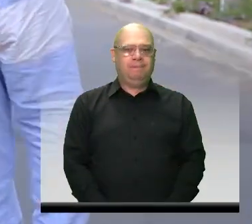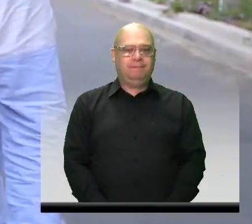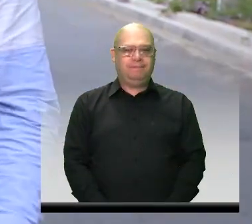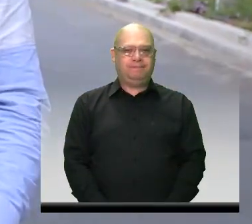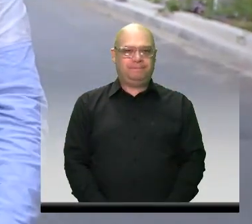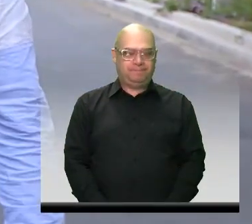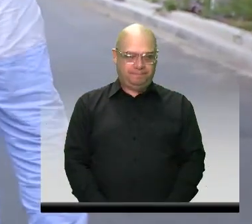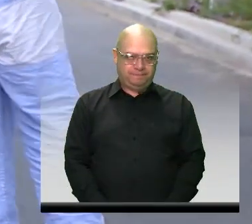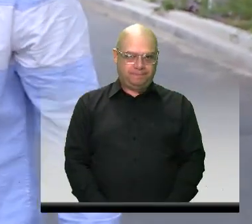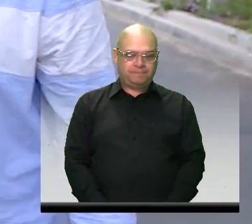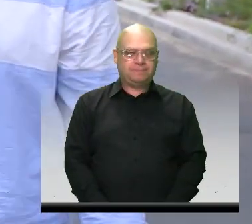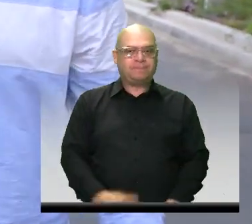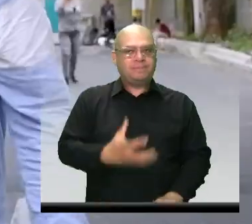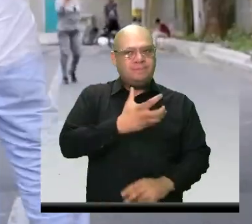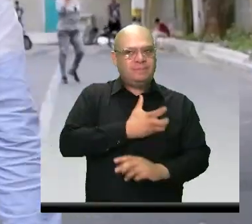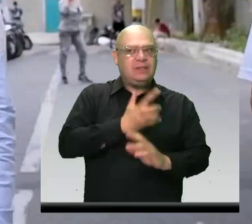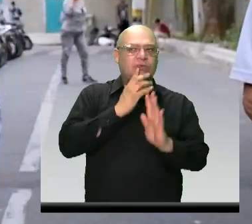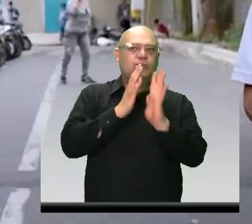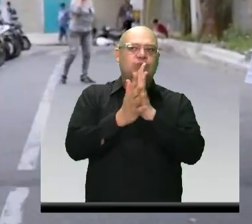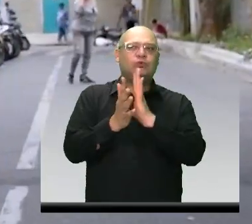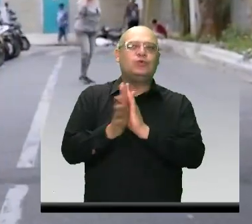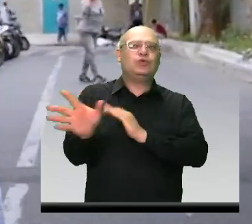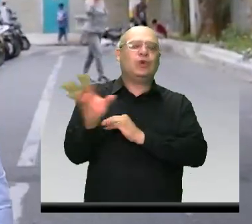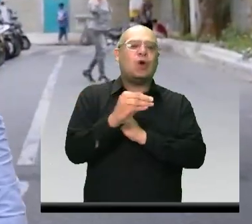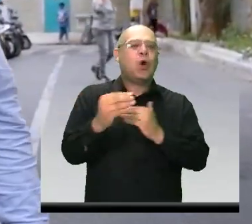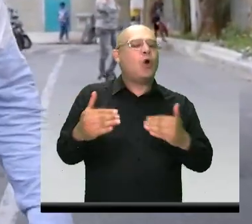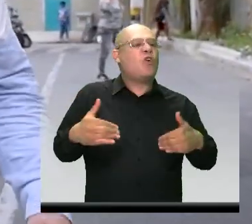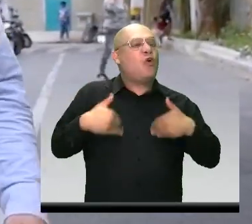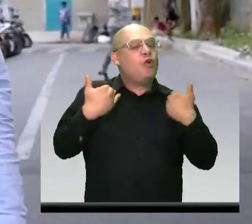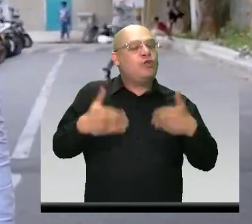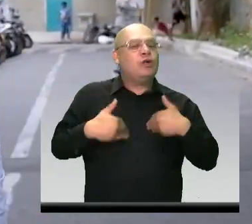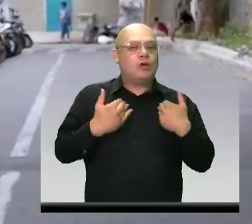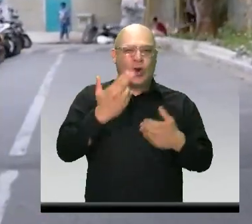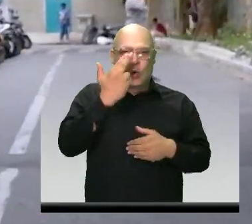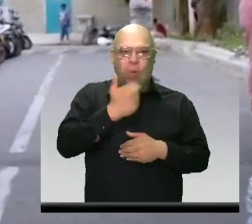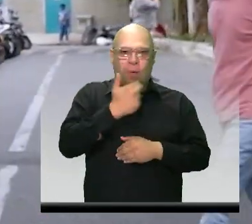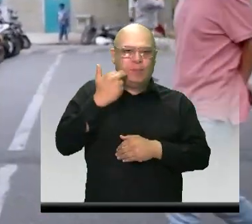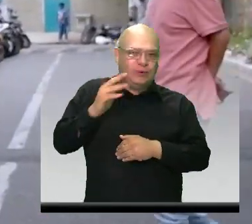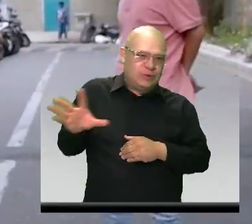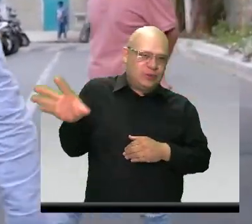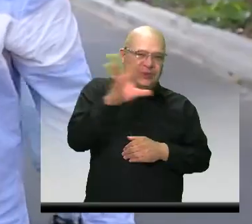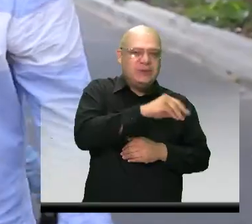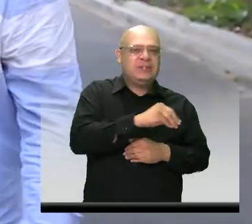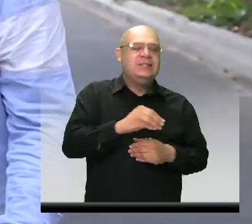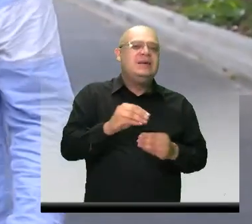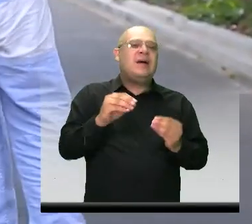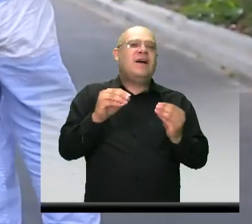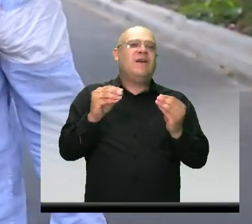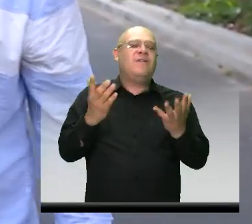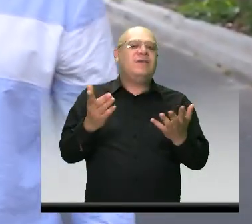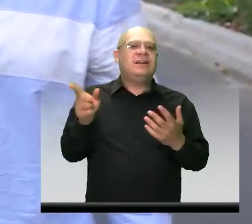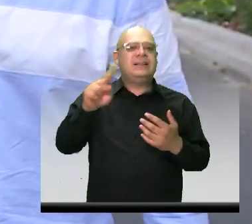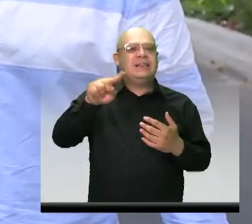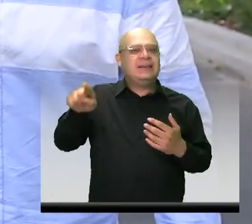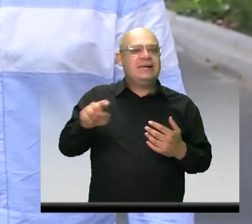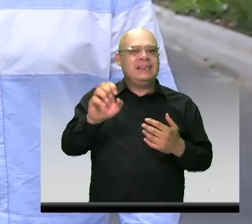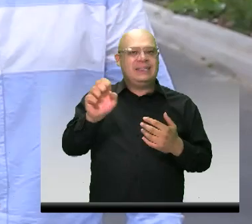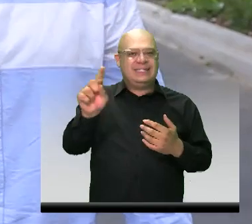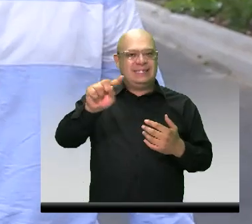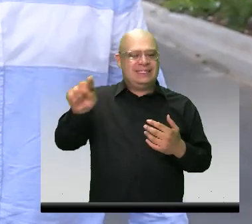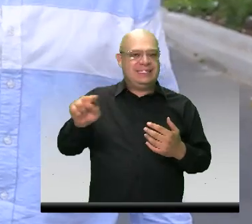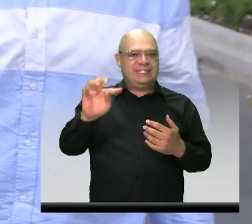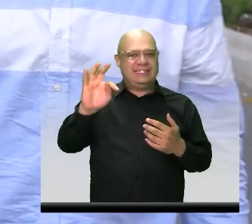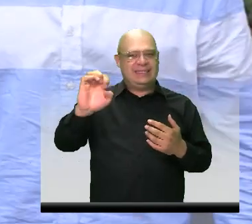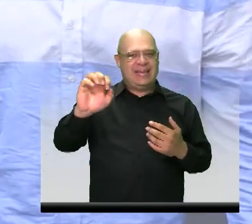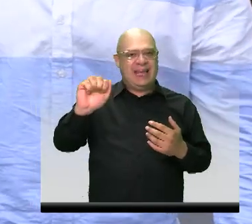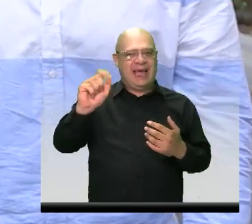Alcalde, hay una nota que nos tiene contentos, a la que usted se comprometió, a la que usted iba, y es el Cesteadero. Cesteadero es una obra que hicimos